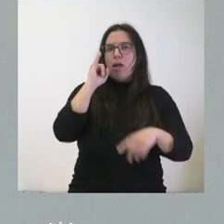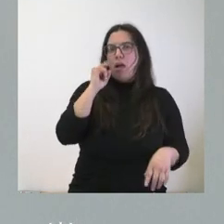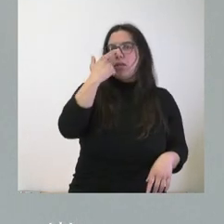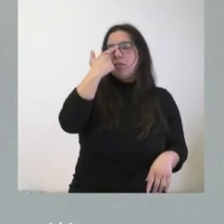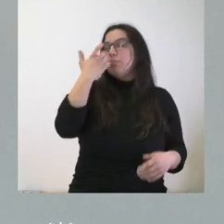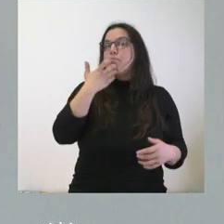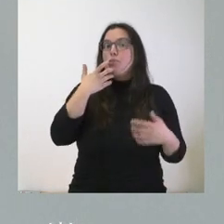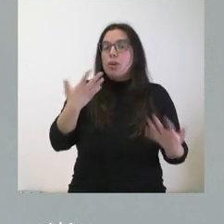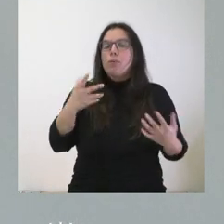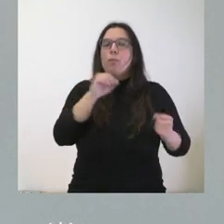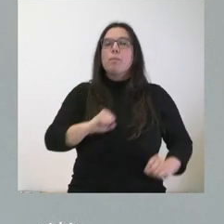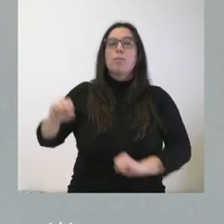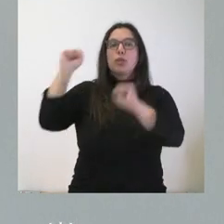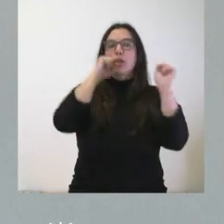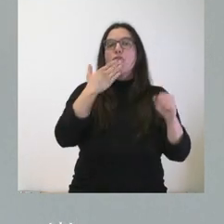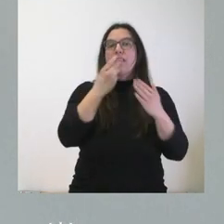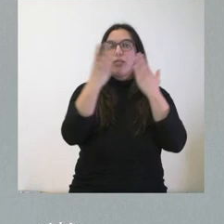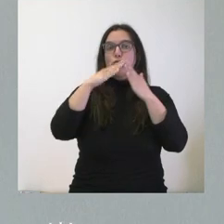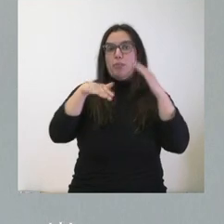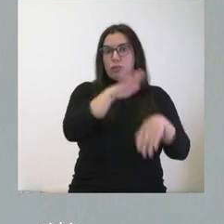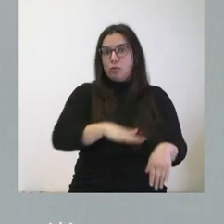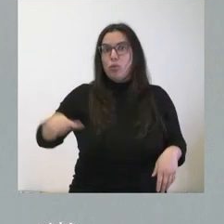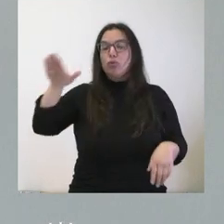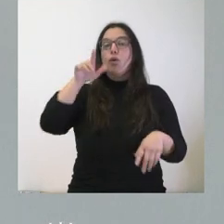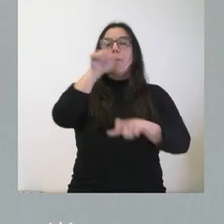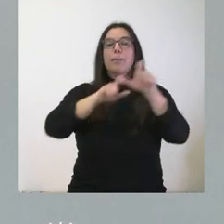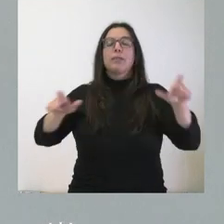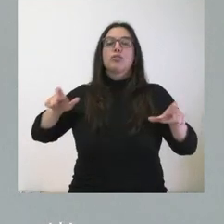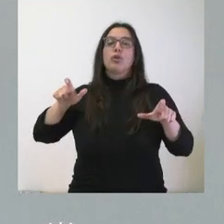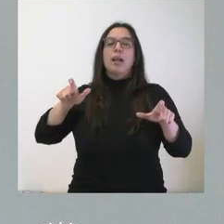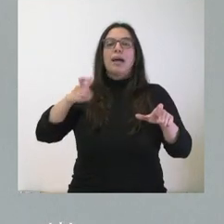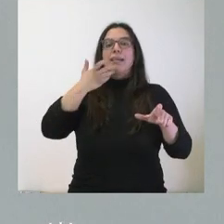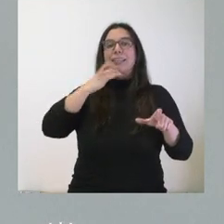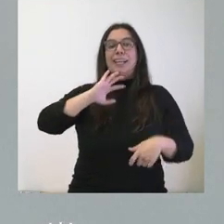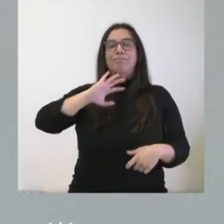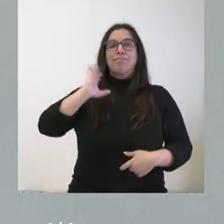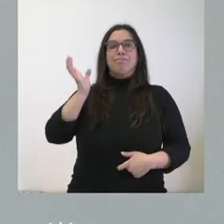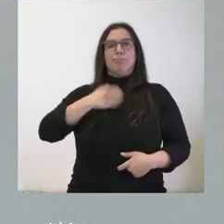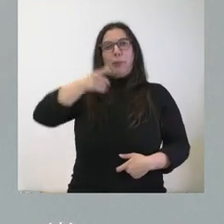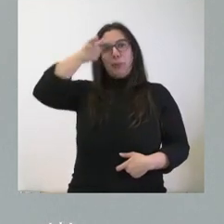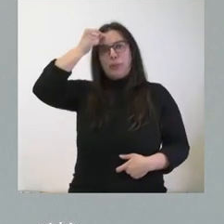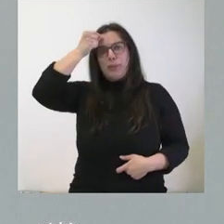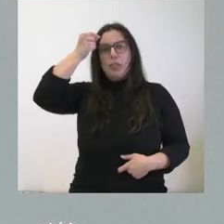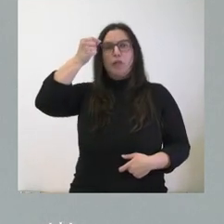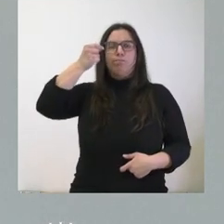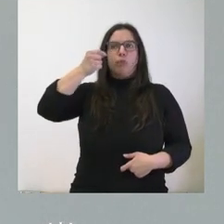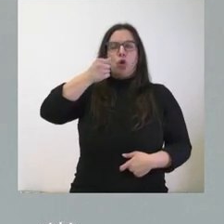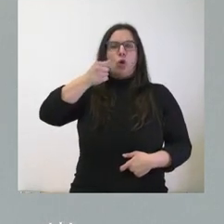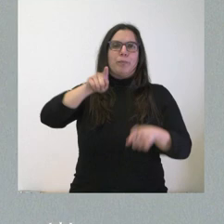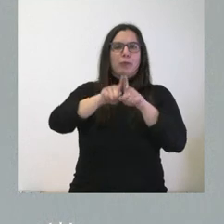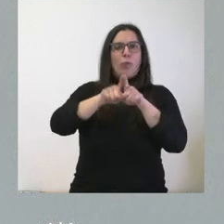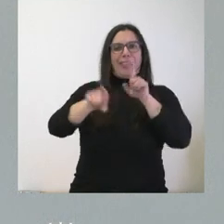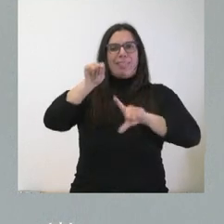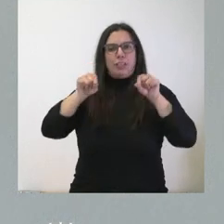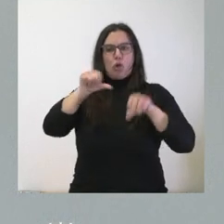principios rectores está la protección de los menores de edad y de las personas que tengan reducidas sus capacidades intelectuales o volitivas y de las que